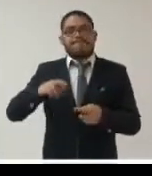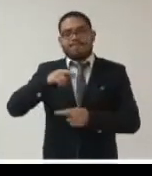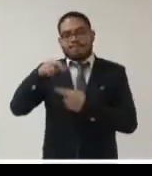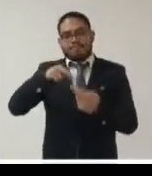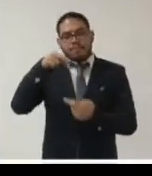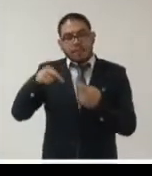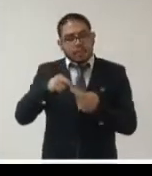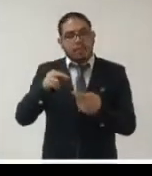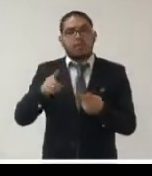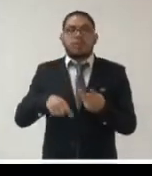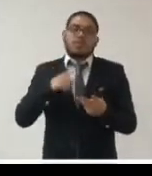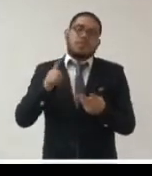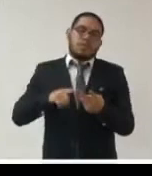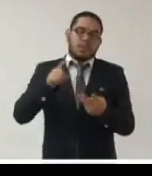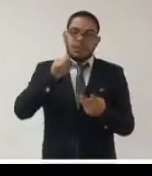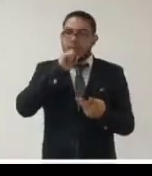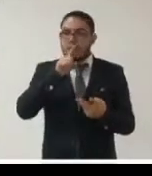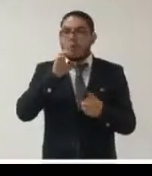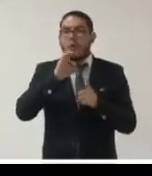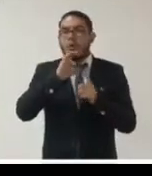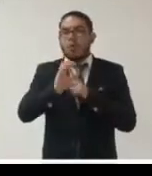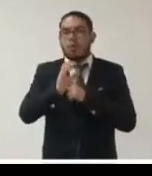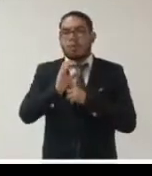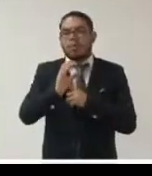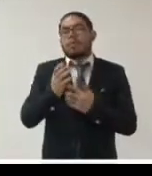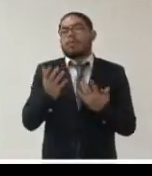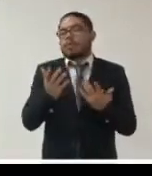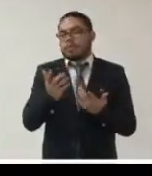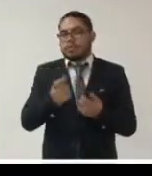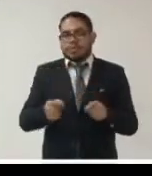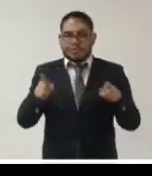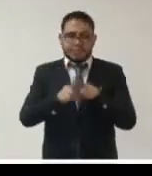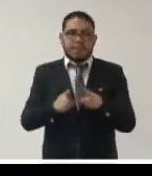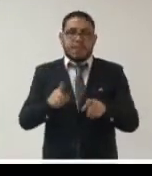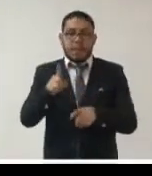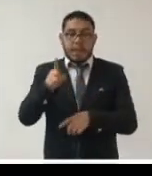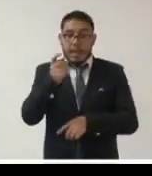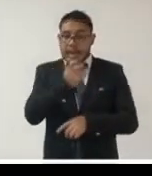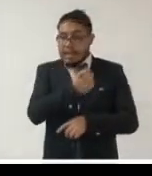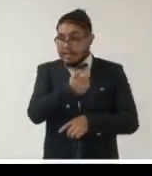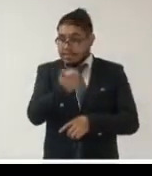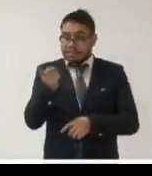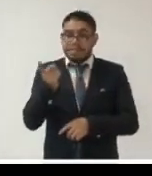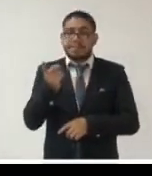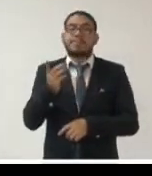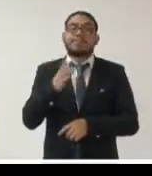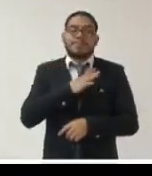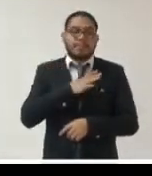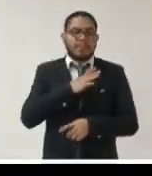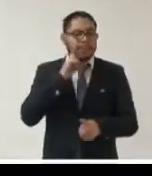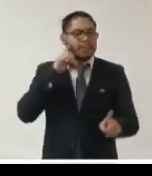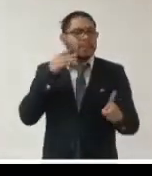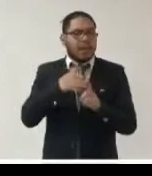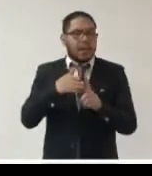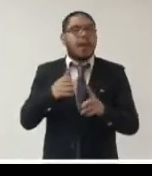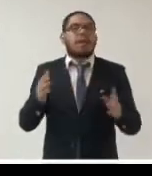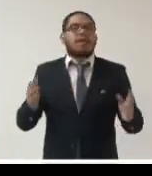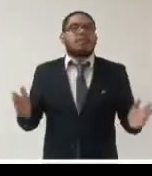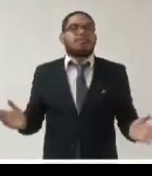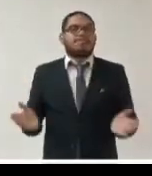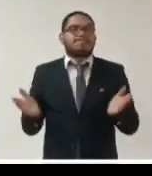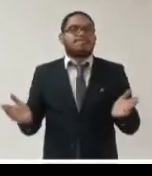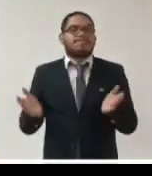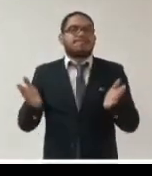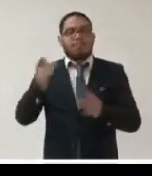y las coordinaciones de comisiones temáticas estas tienen como objetivo impulsar una ruta de acción